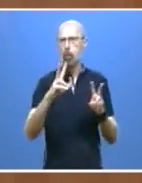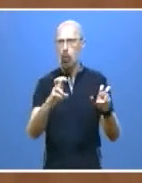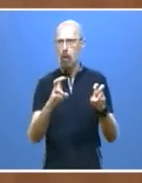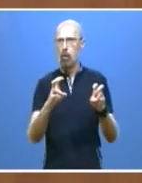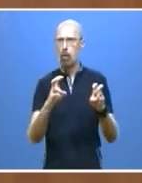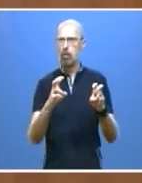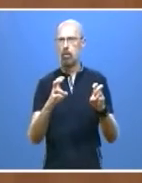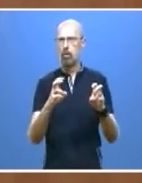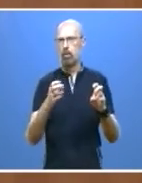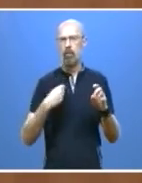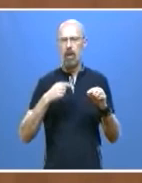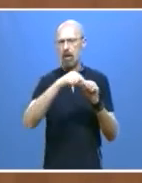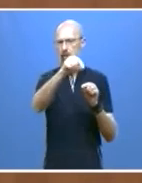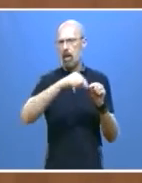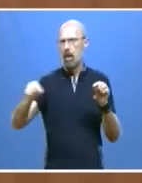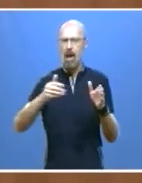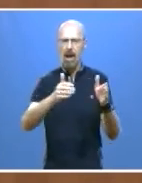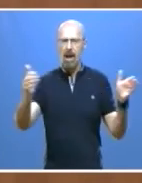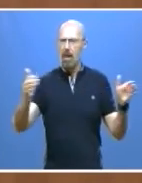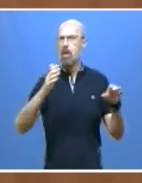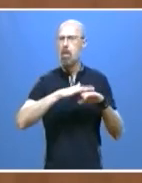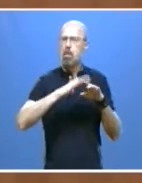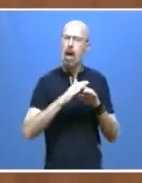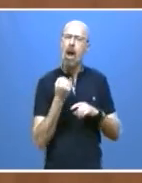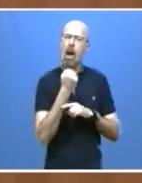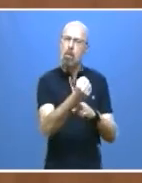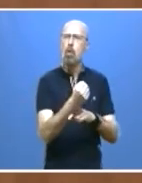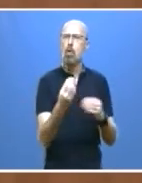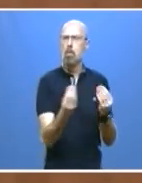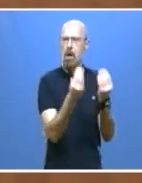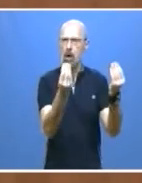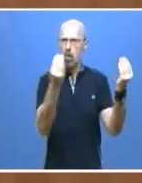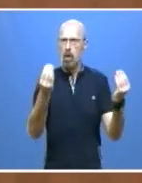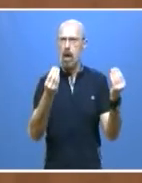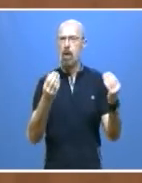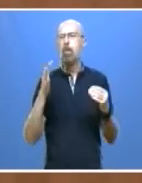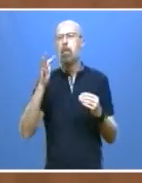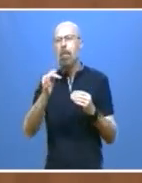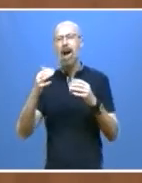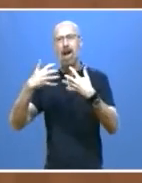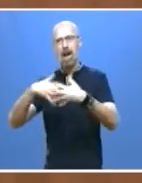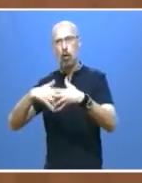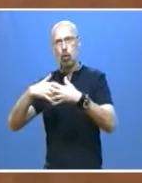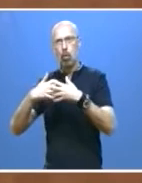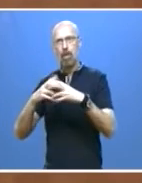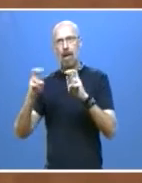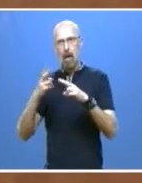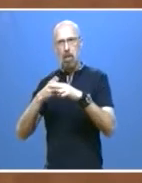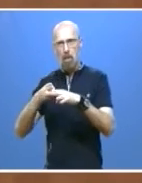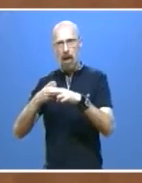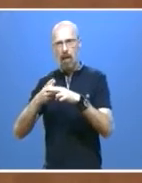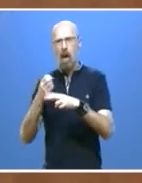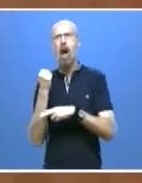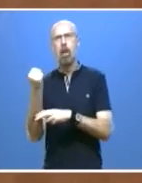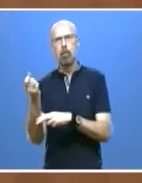incrementar el aprovechamiento forestal con nuestra importante industria maderera. Aprovecharemos cada vez más la